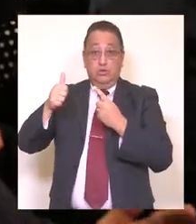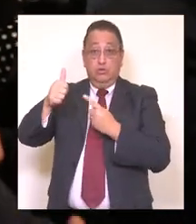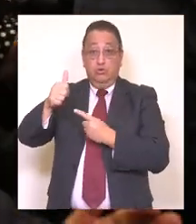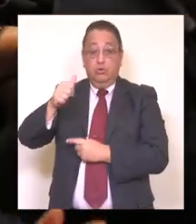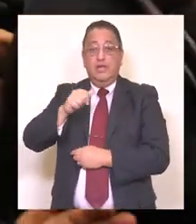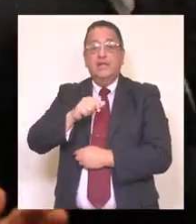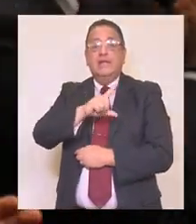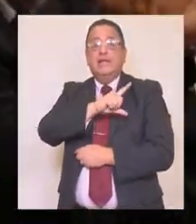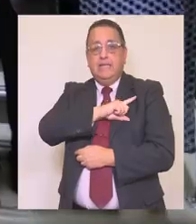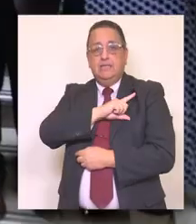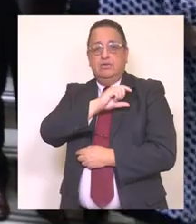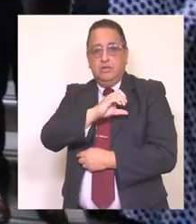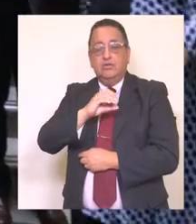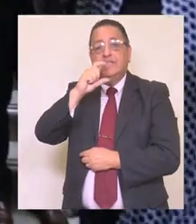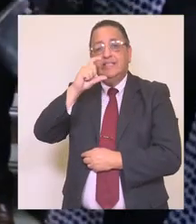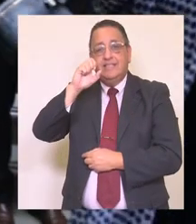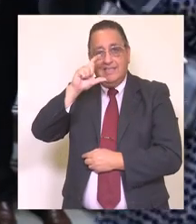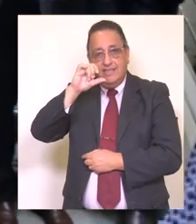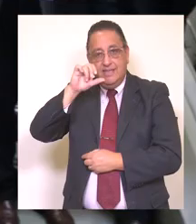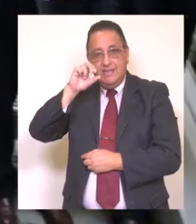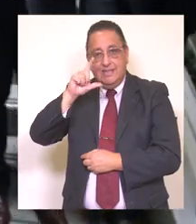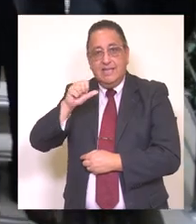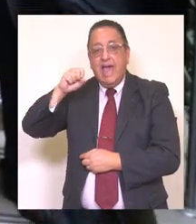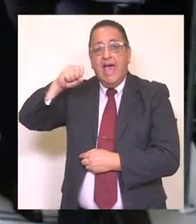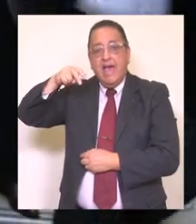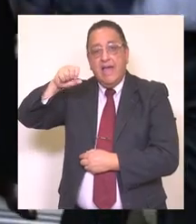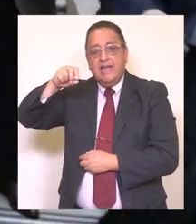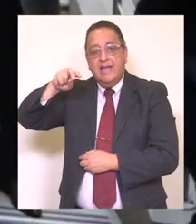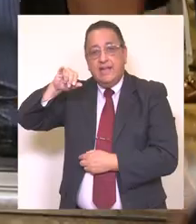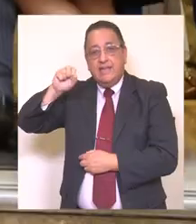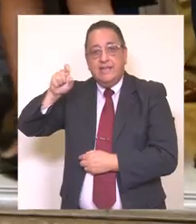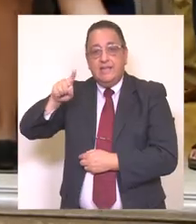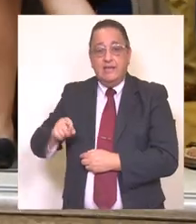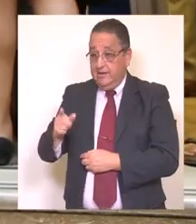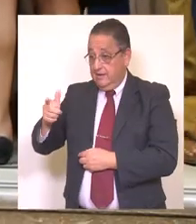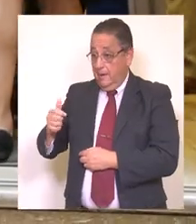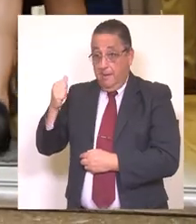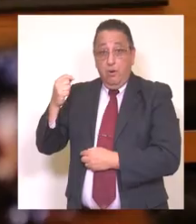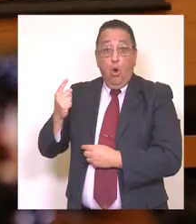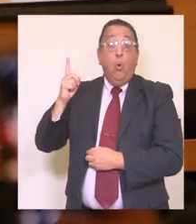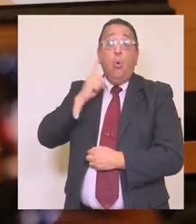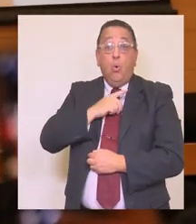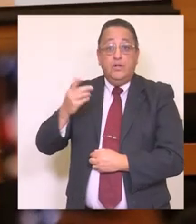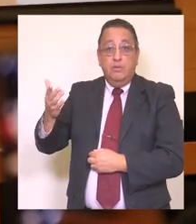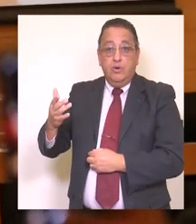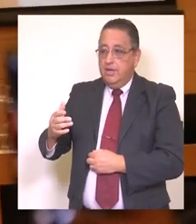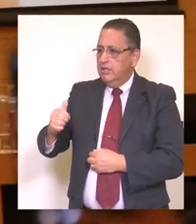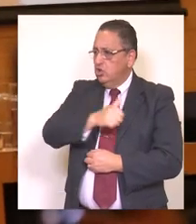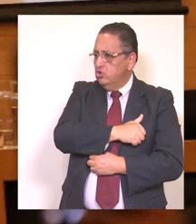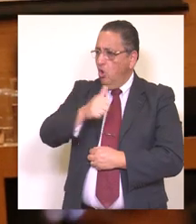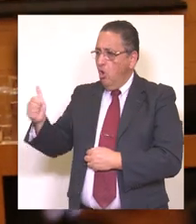Cecilia Ananías, quien fue elegida finalista en un concurso de directores de establecimientos